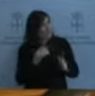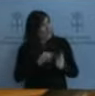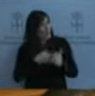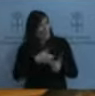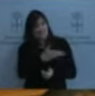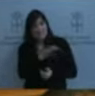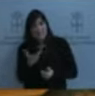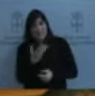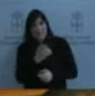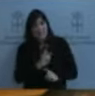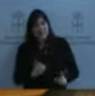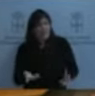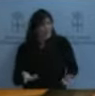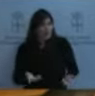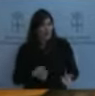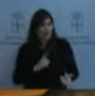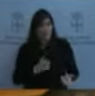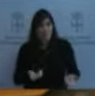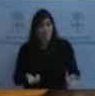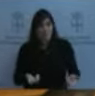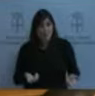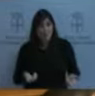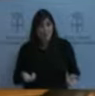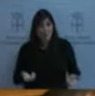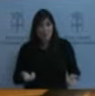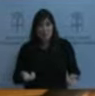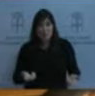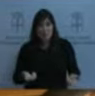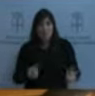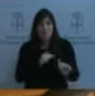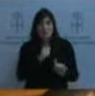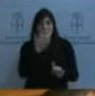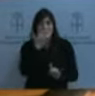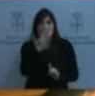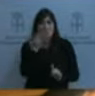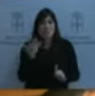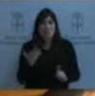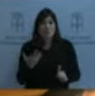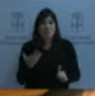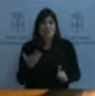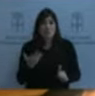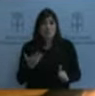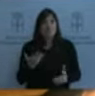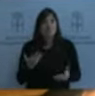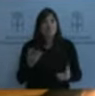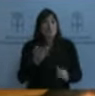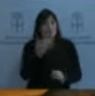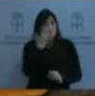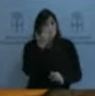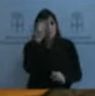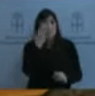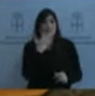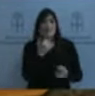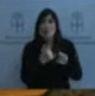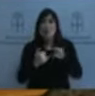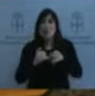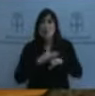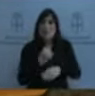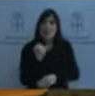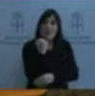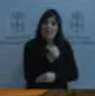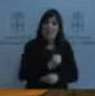las previsiones. Por un lado, están las líneas de apoyo a la transformación digital de las empresas. Está